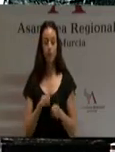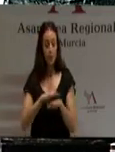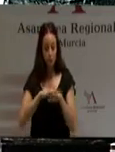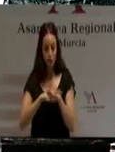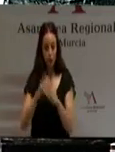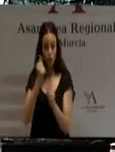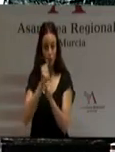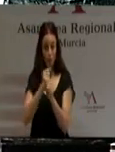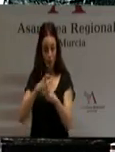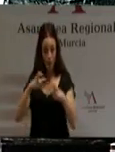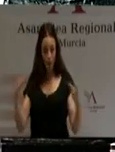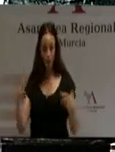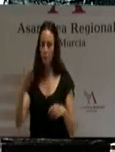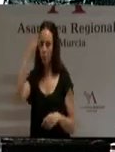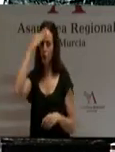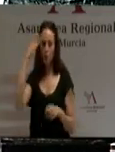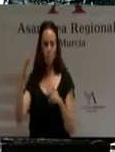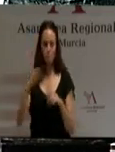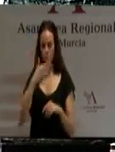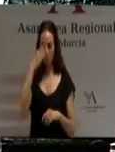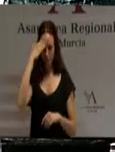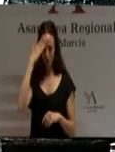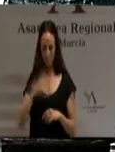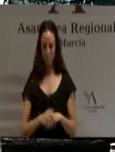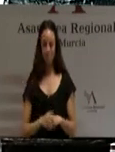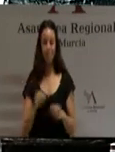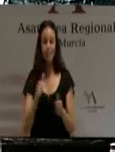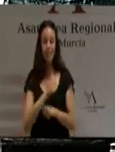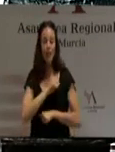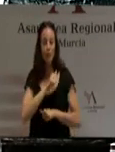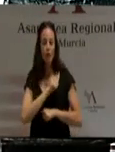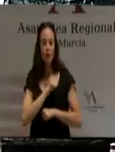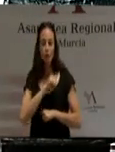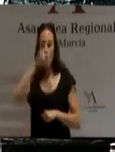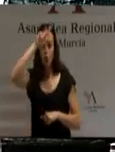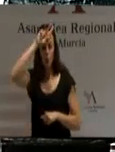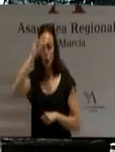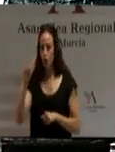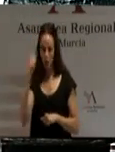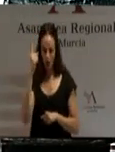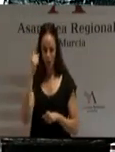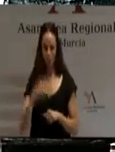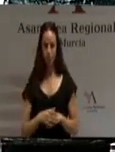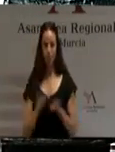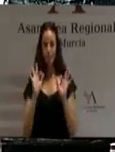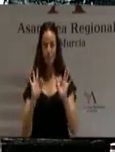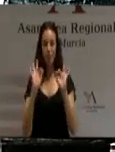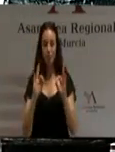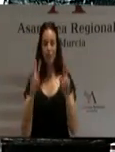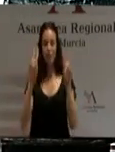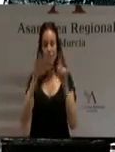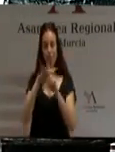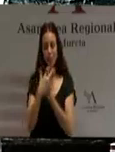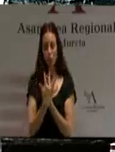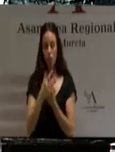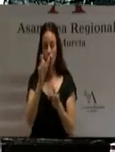ser nuestra principal prioridad. El paro es nuestra mayor preocupación, especialmente en el caso de las personas